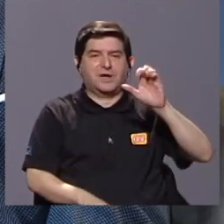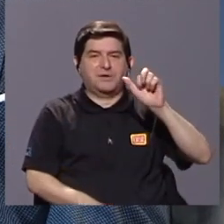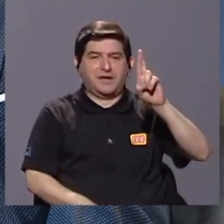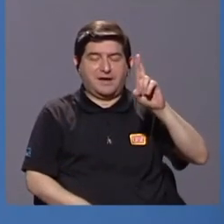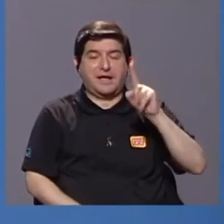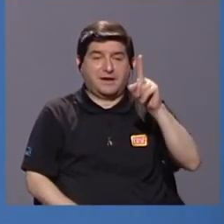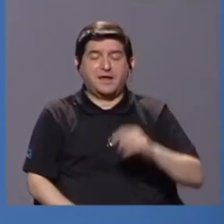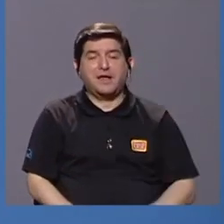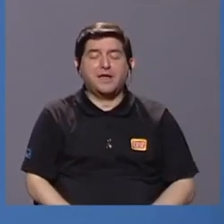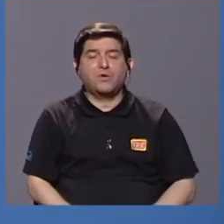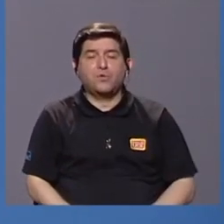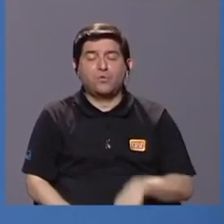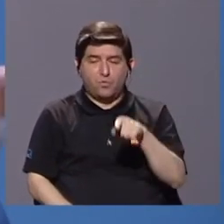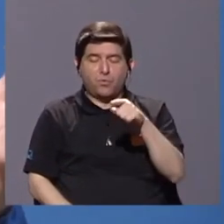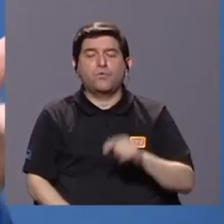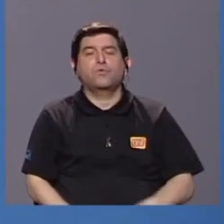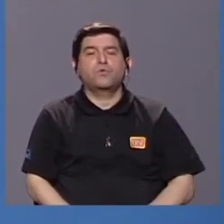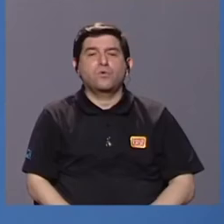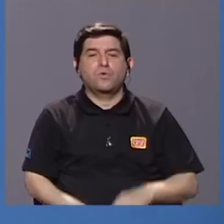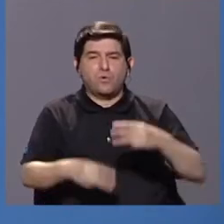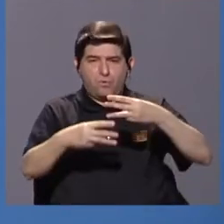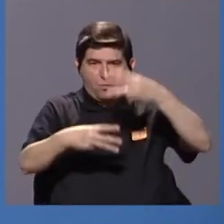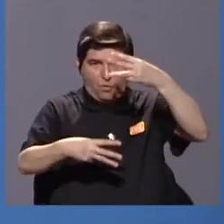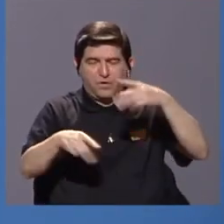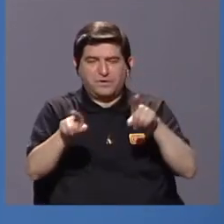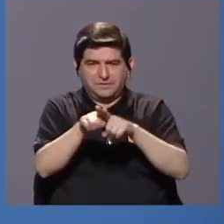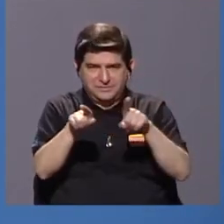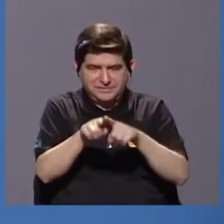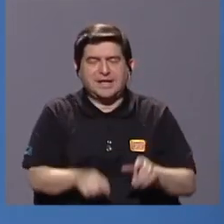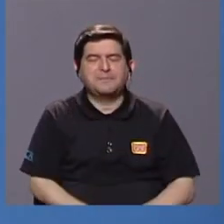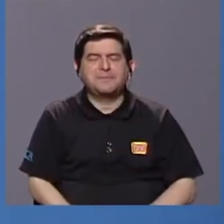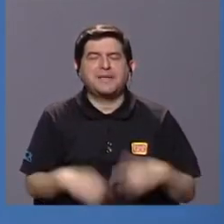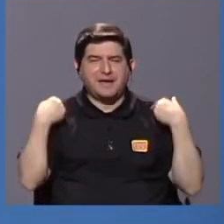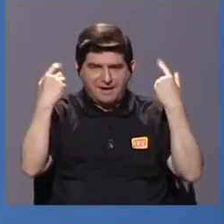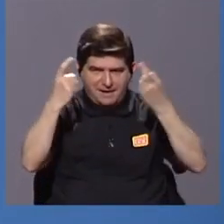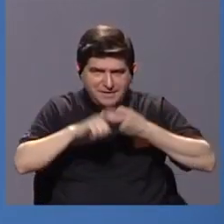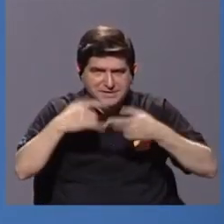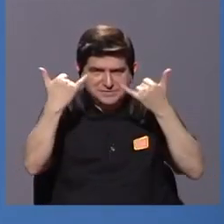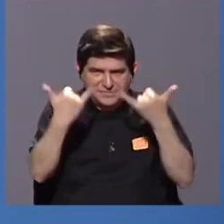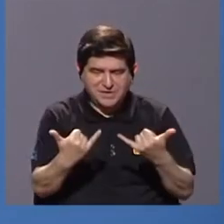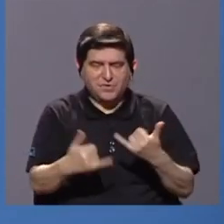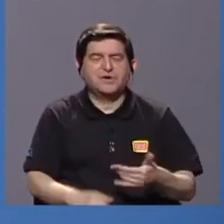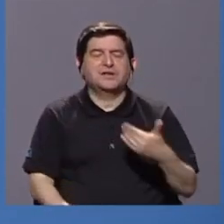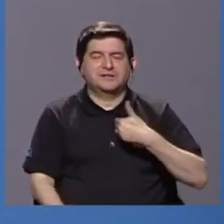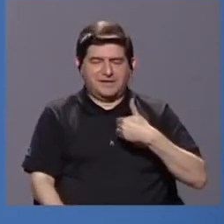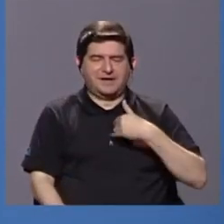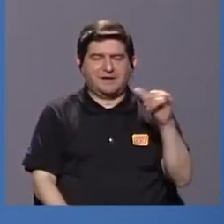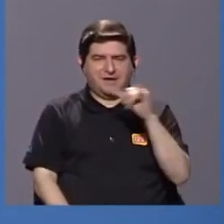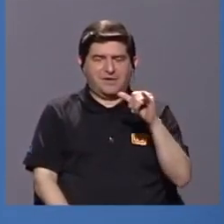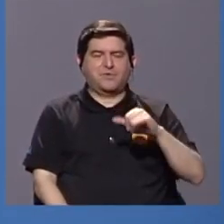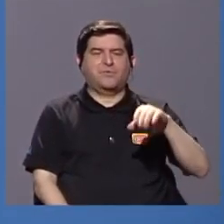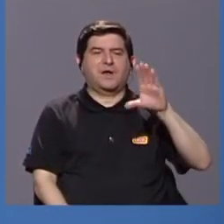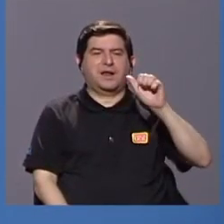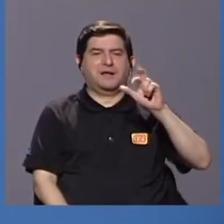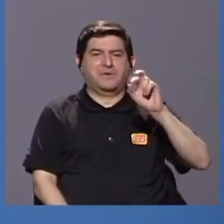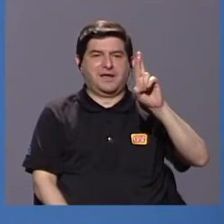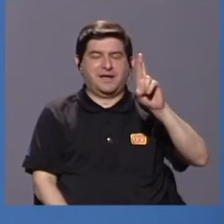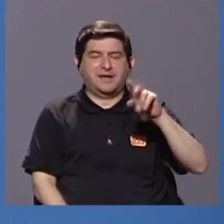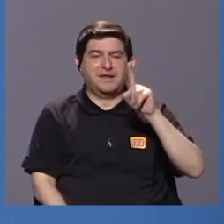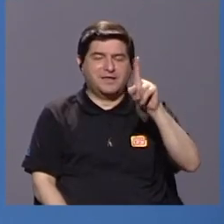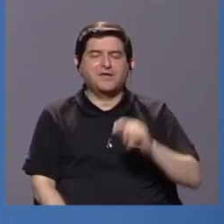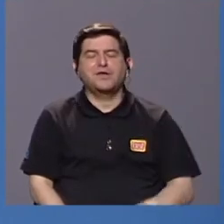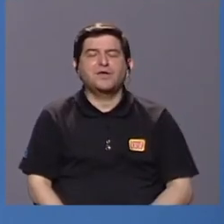procesador de texto. Igual que existe un corrector ortográfico en español, ya vamos a tener uno en KBECAR. Y tenemos también un teclado